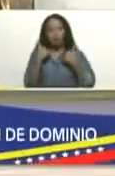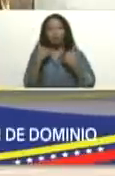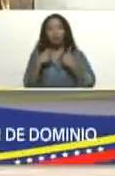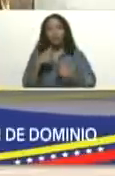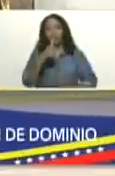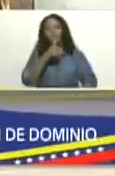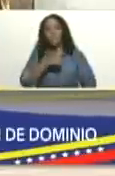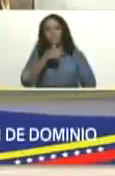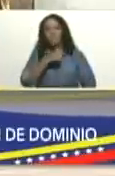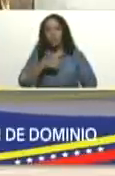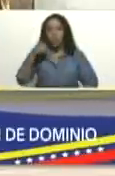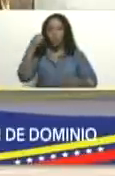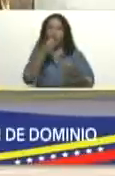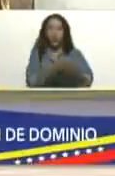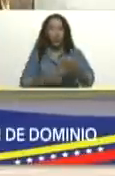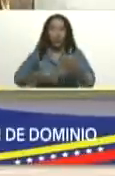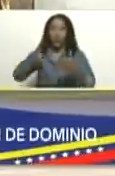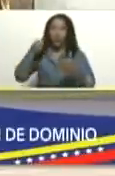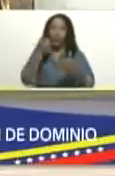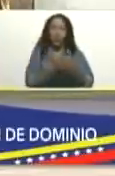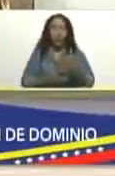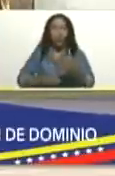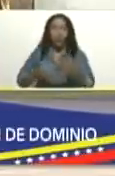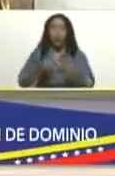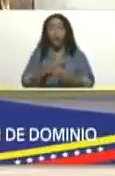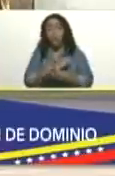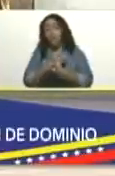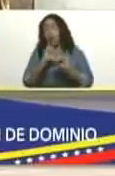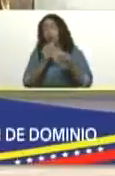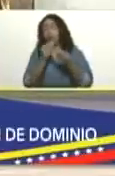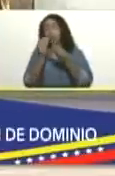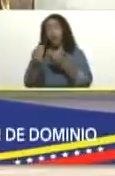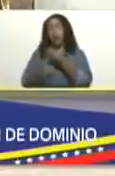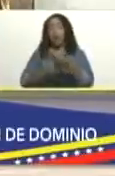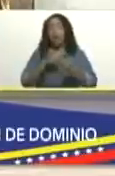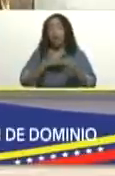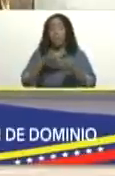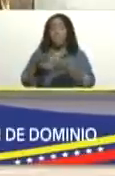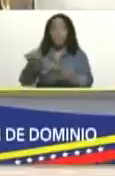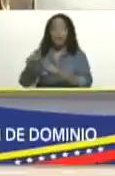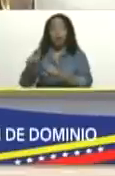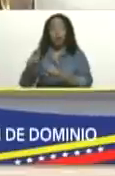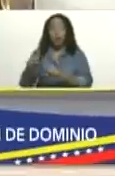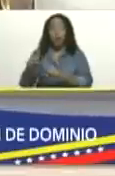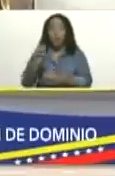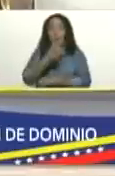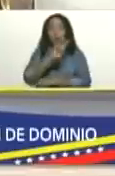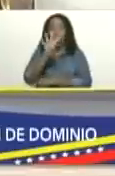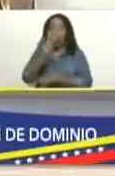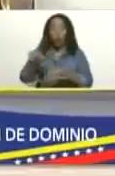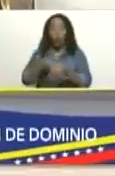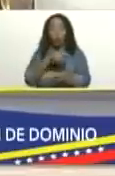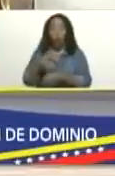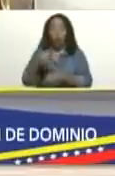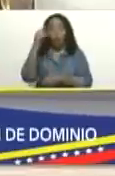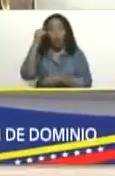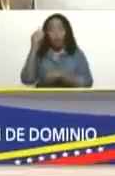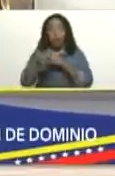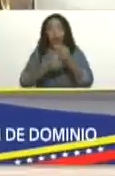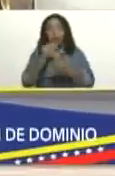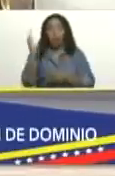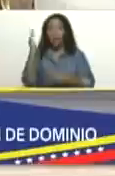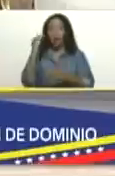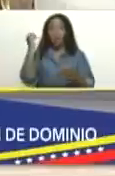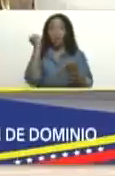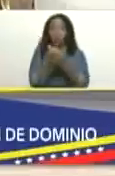resistencia y de la lucha no basta tener un imperio encima 24 horas del día para que lo vengan a